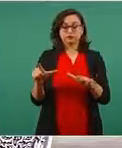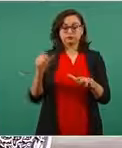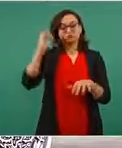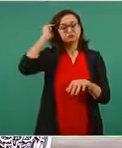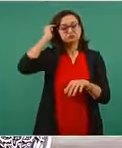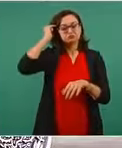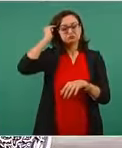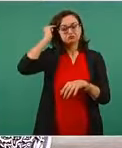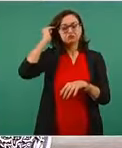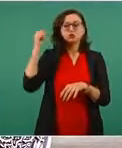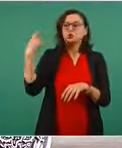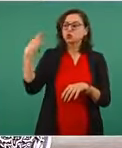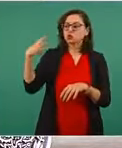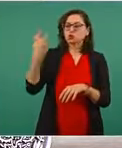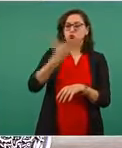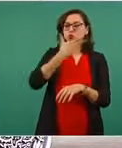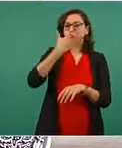costumbres.